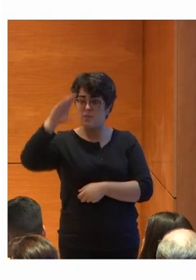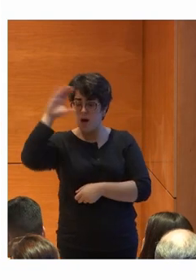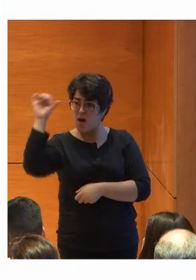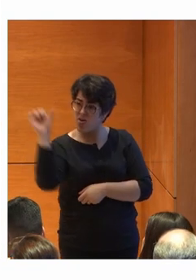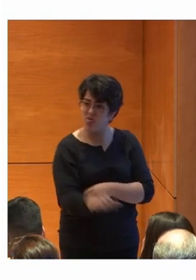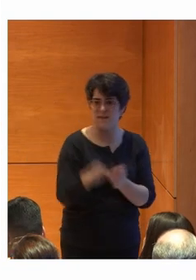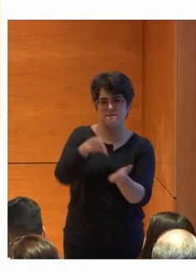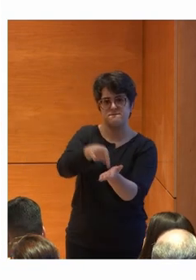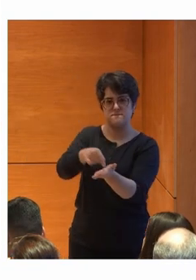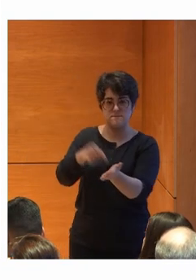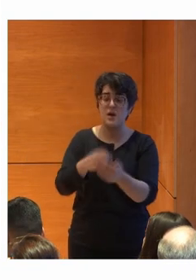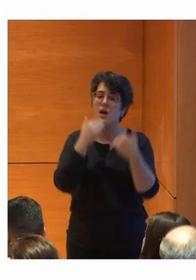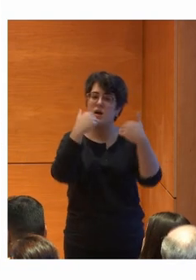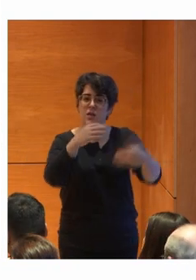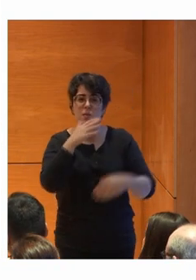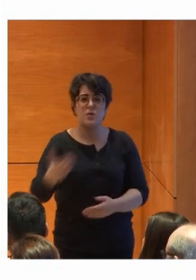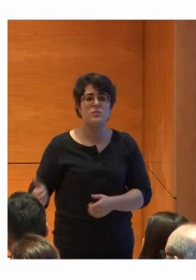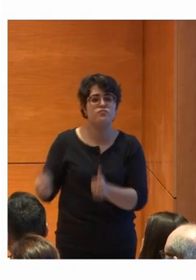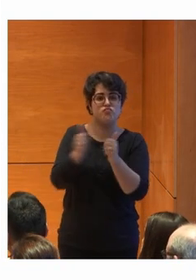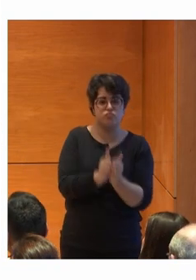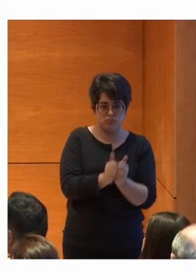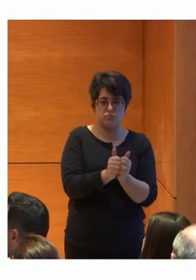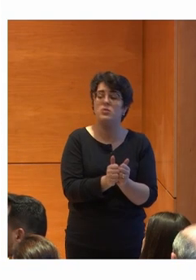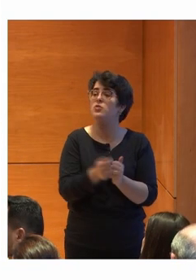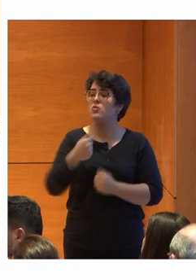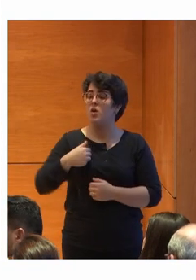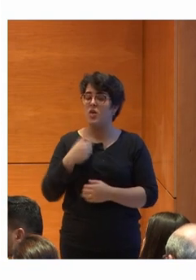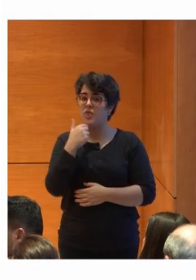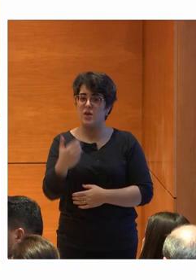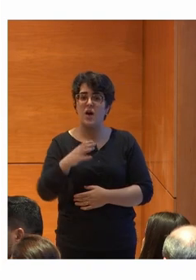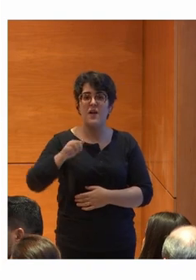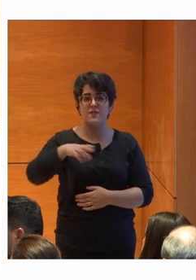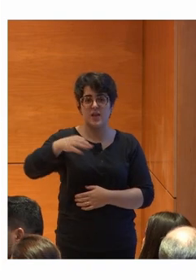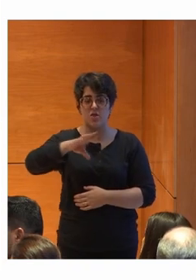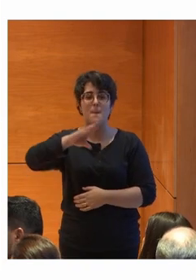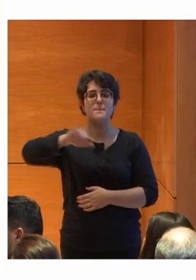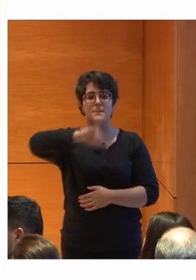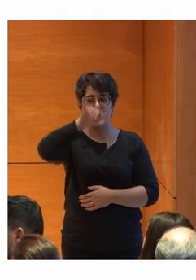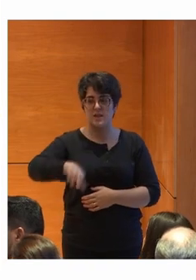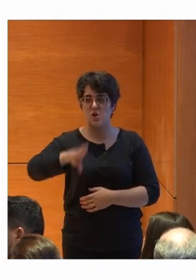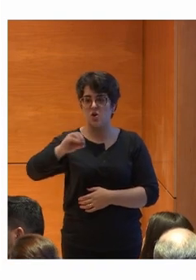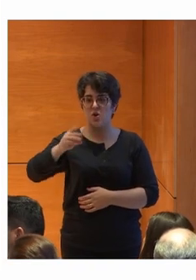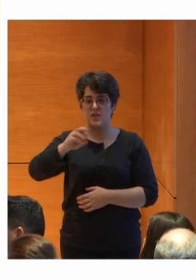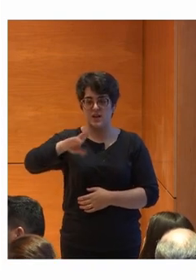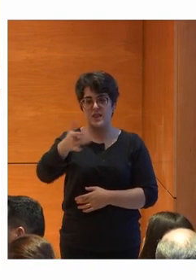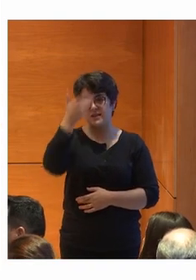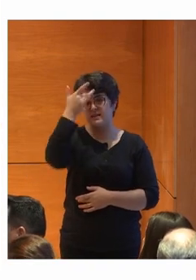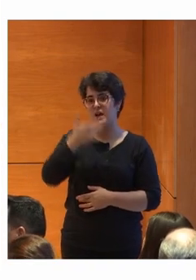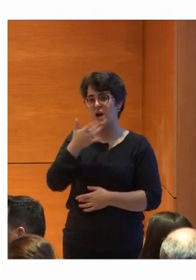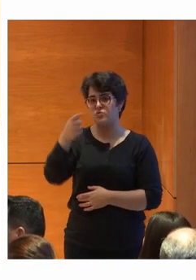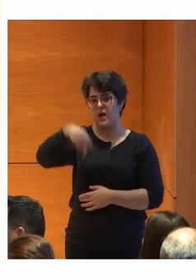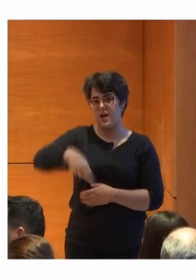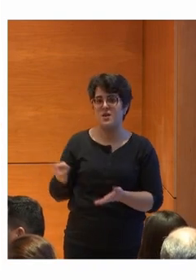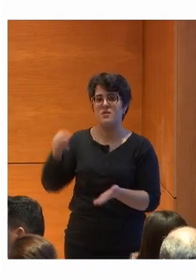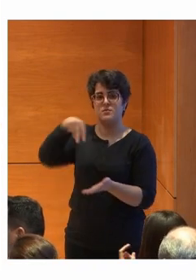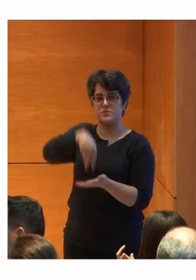reivindicaciones. Gracias por acompañarnos. Pido a Alfredo Pérez Rodríguez de Samsung que suba al